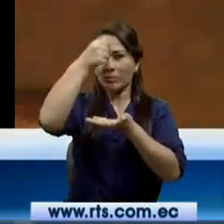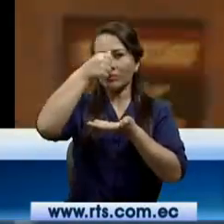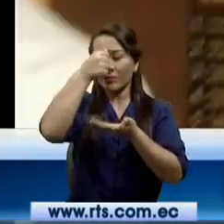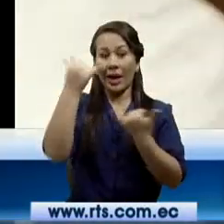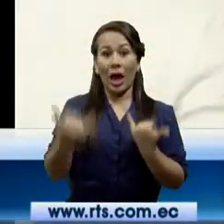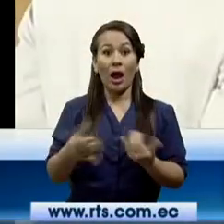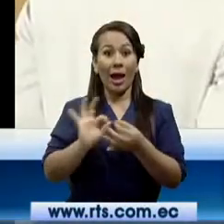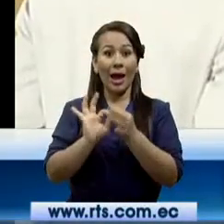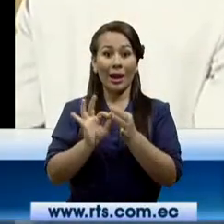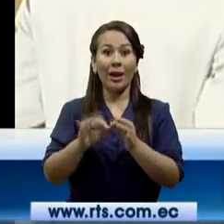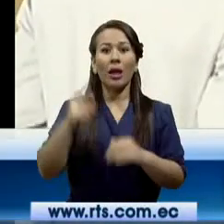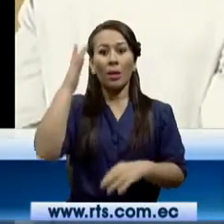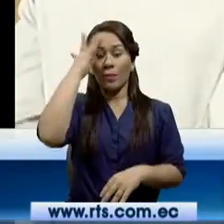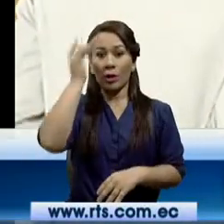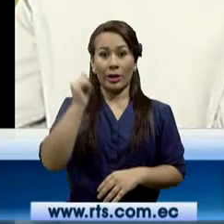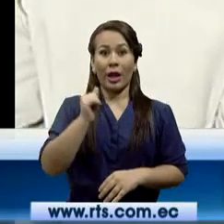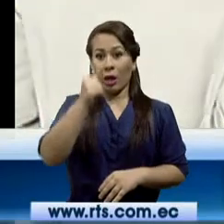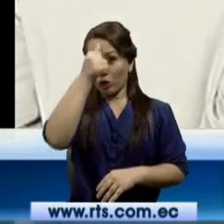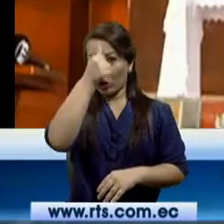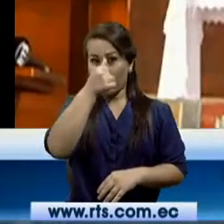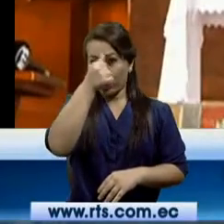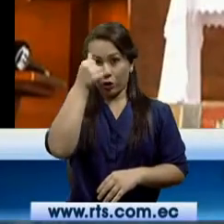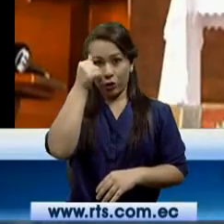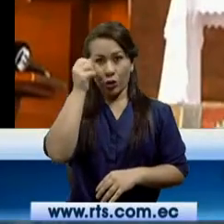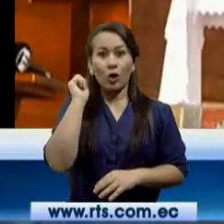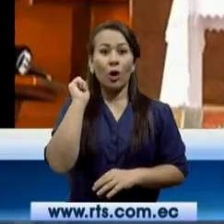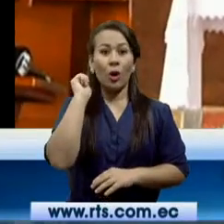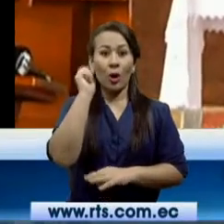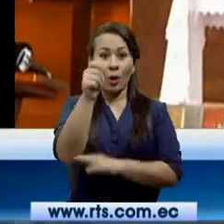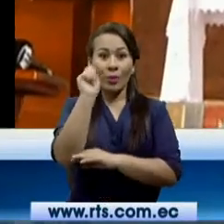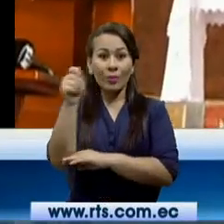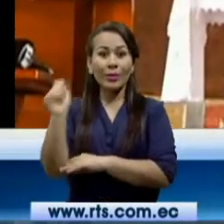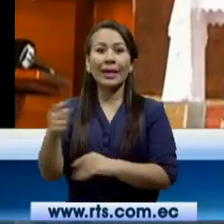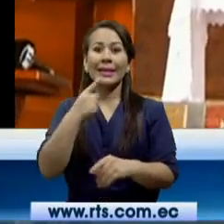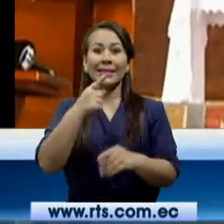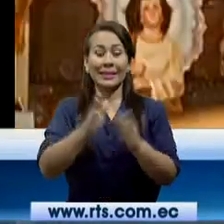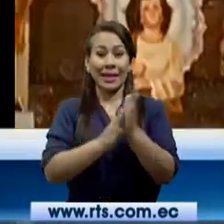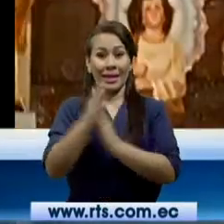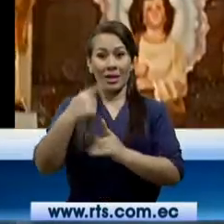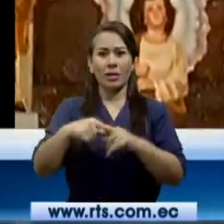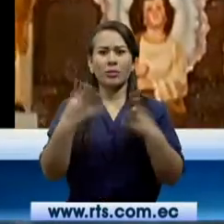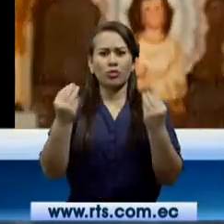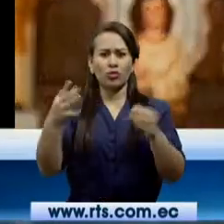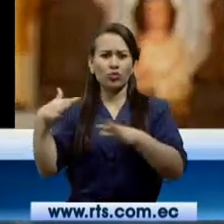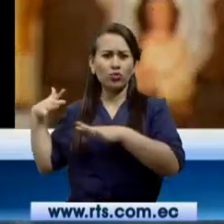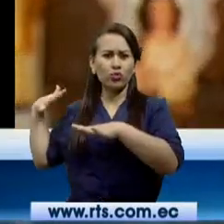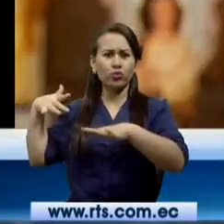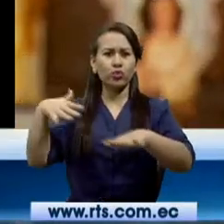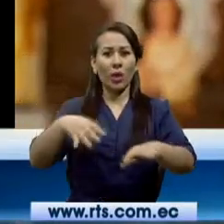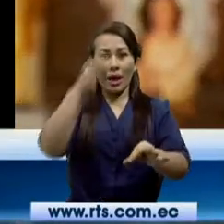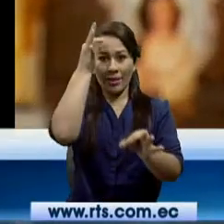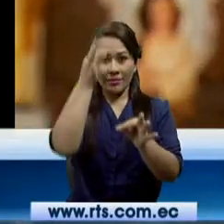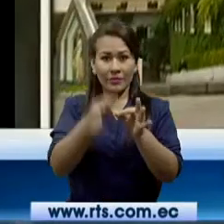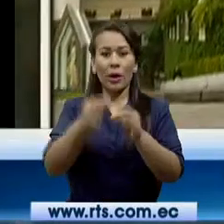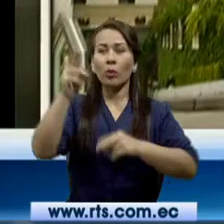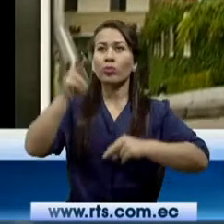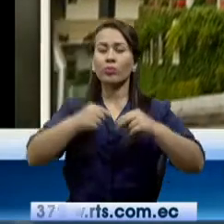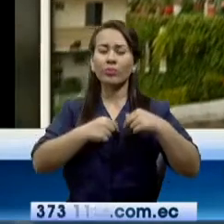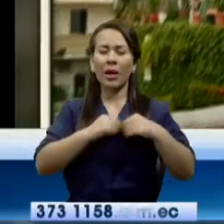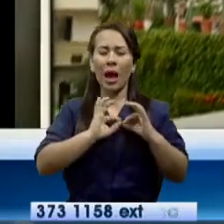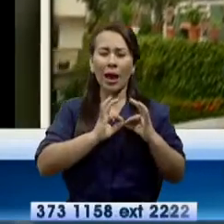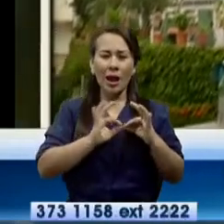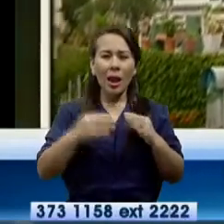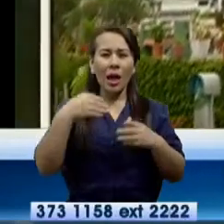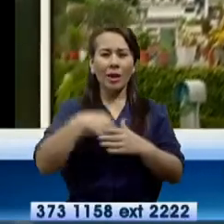domingo. Y Monseñor Hugo Lino Cerasuolo explica que en los fueros de la fe hay una construcción interna. Es de